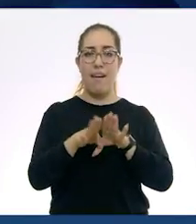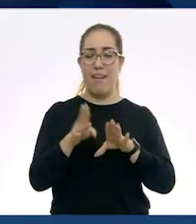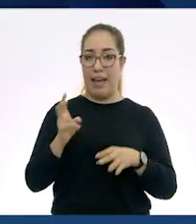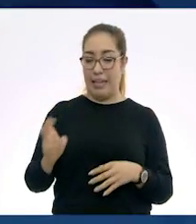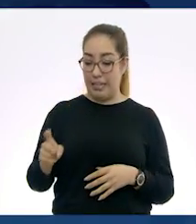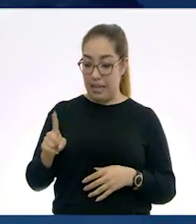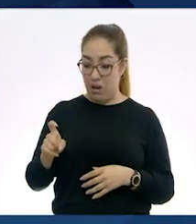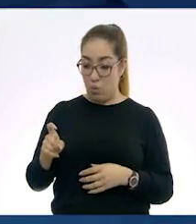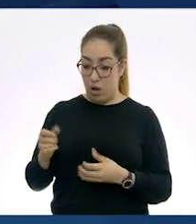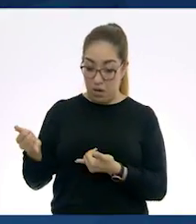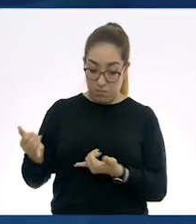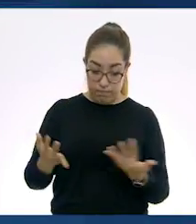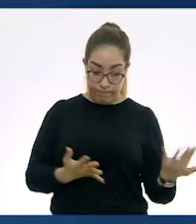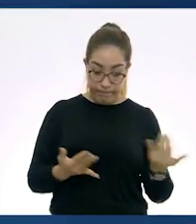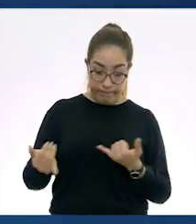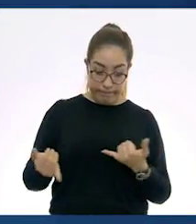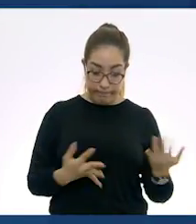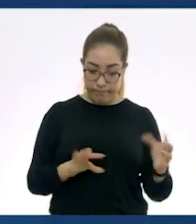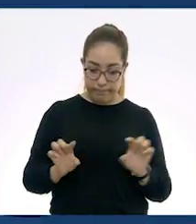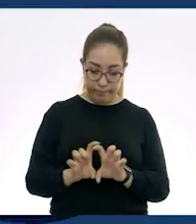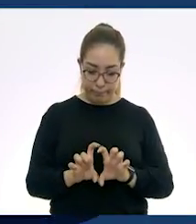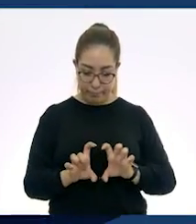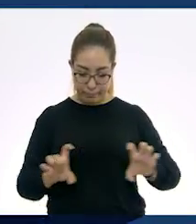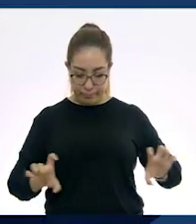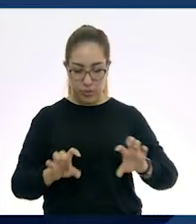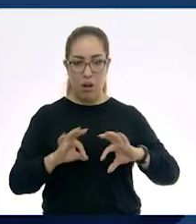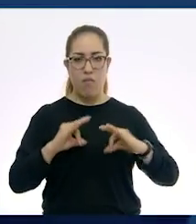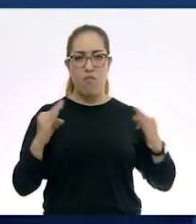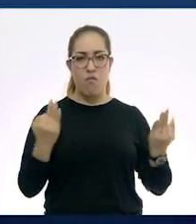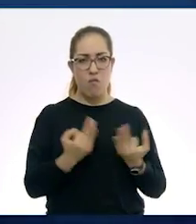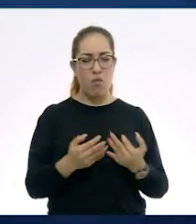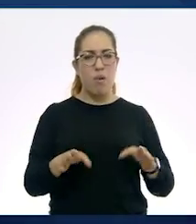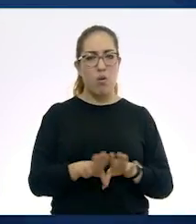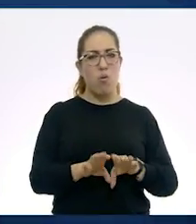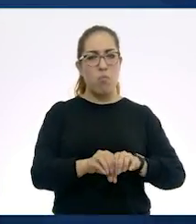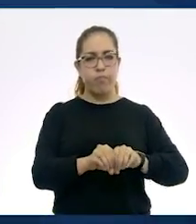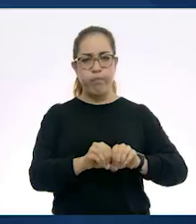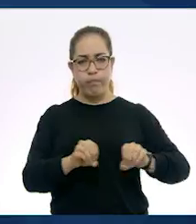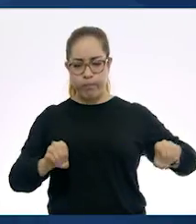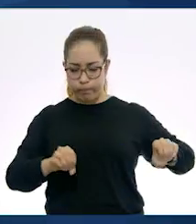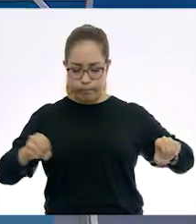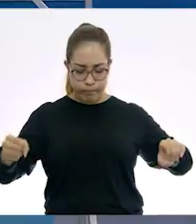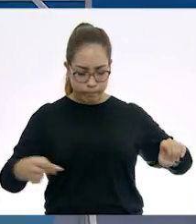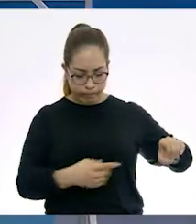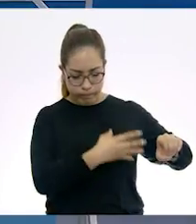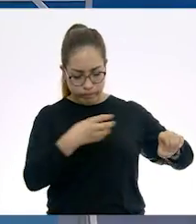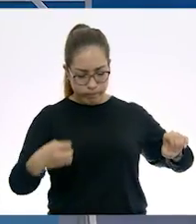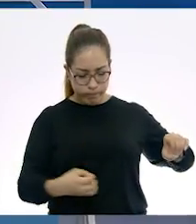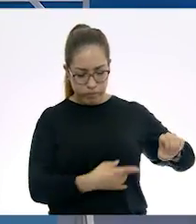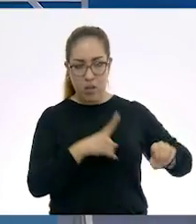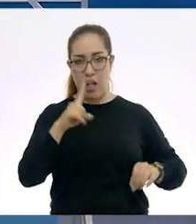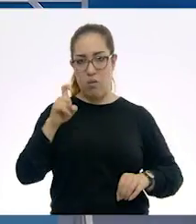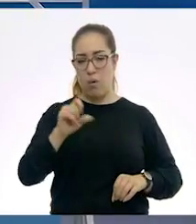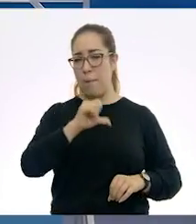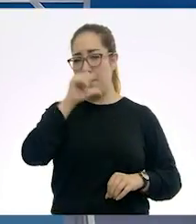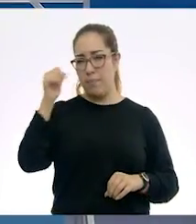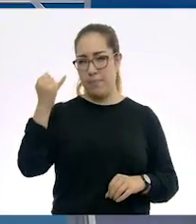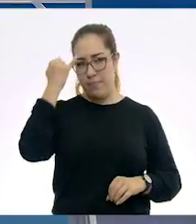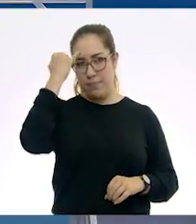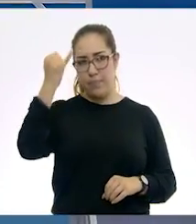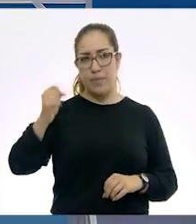diferentes de riego para lo más adecuado que estuviera su entorno. Después tenemos,